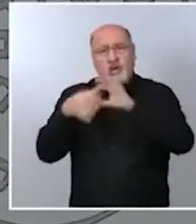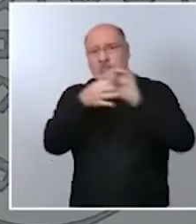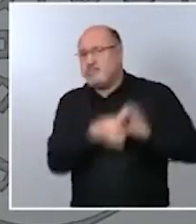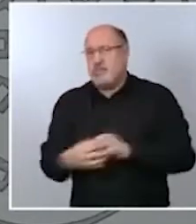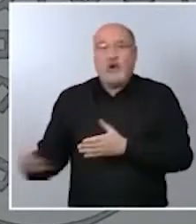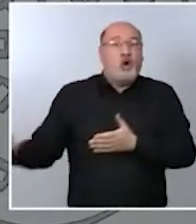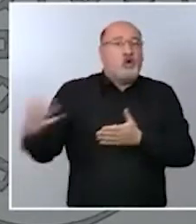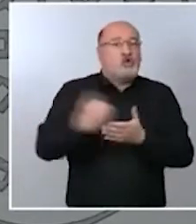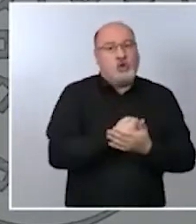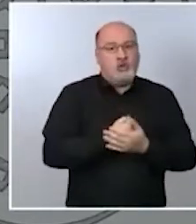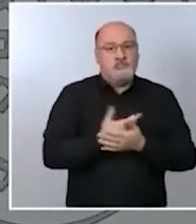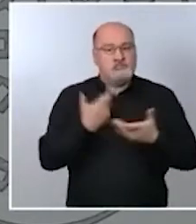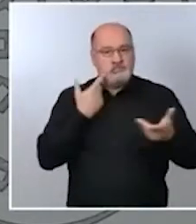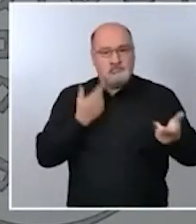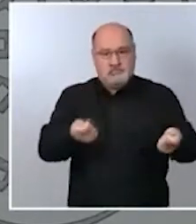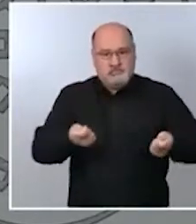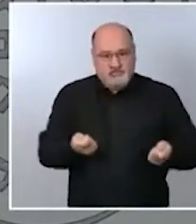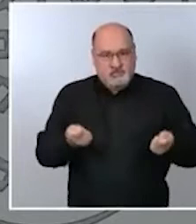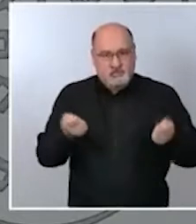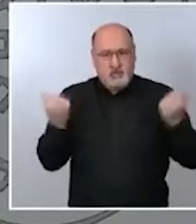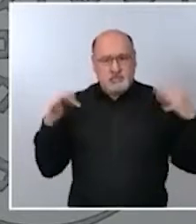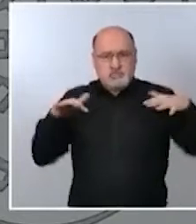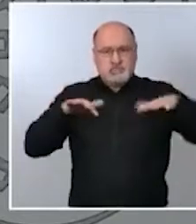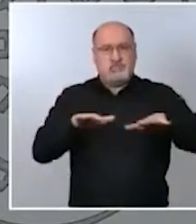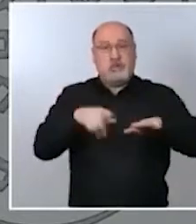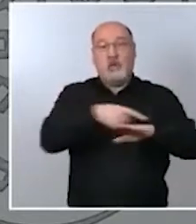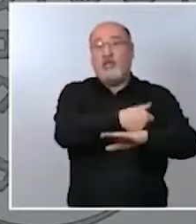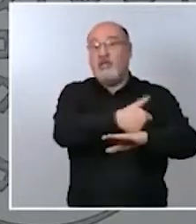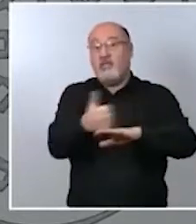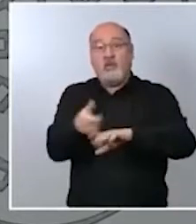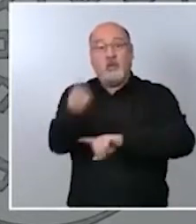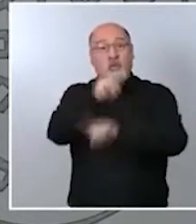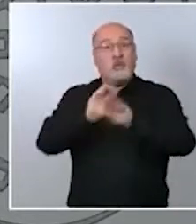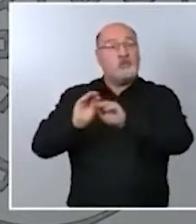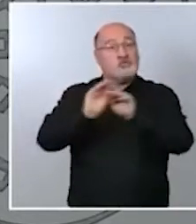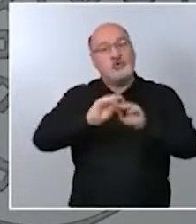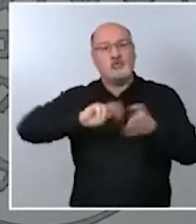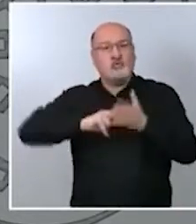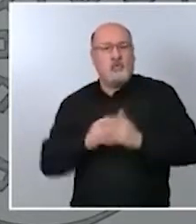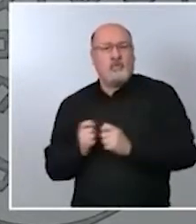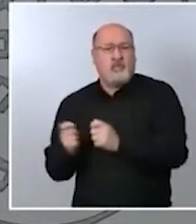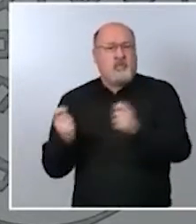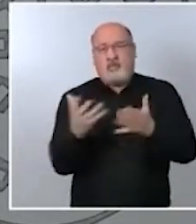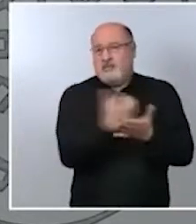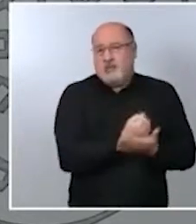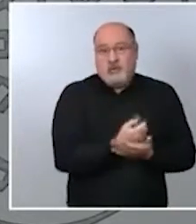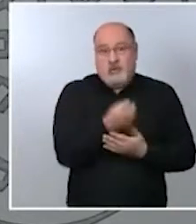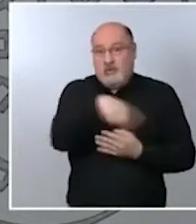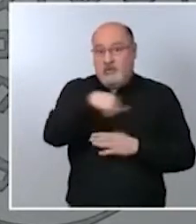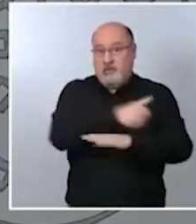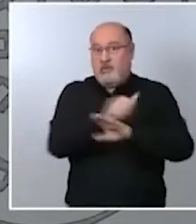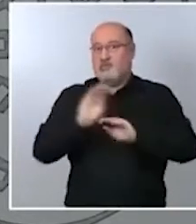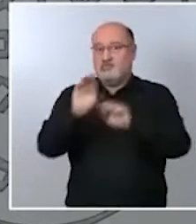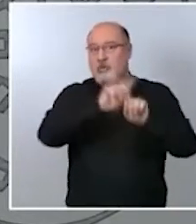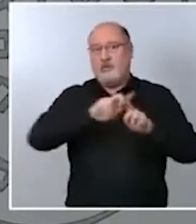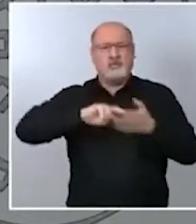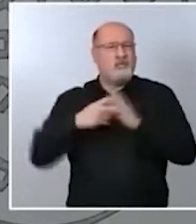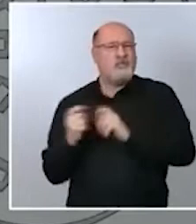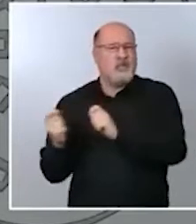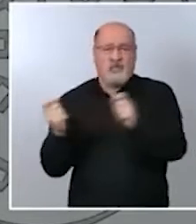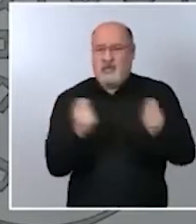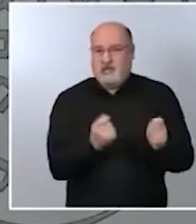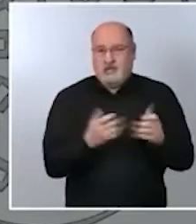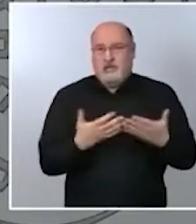activos se pongan al servicio de los problemas que en este momento acucian a los ciudadanos y cualquier otra cuestión